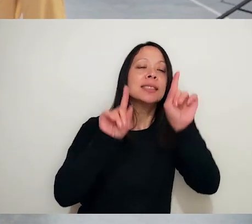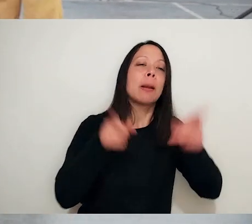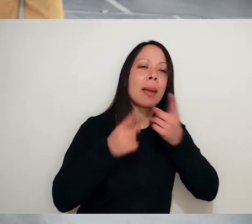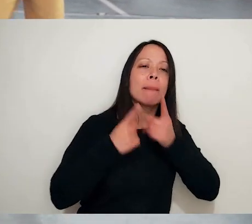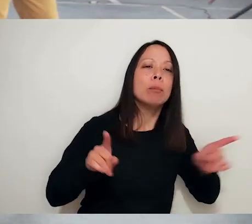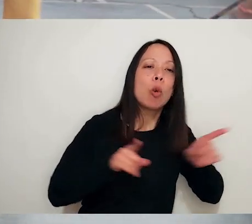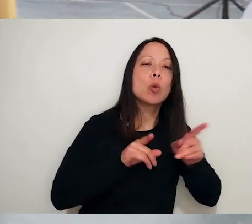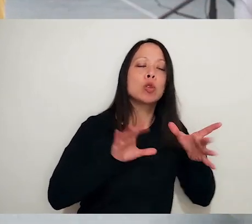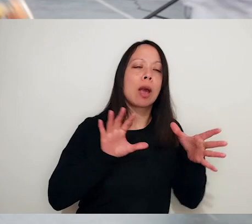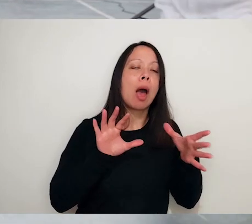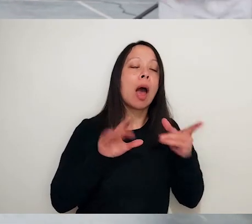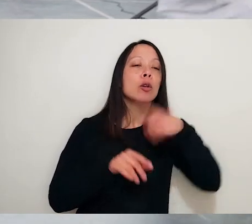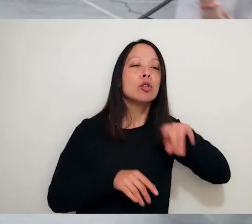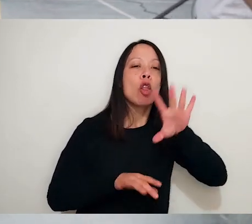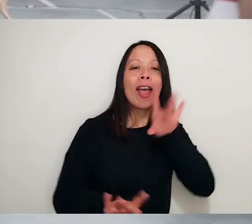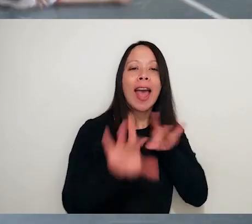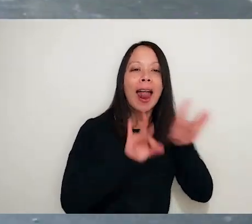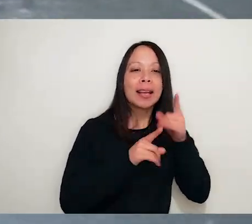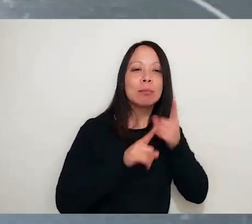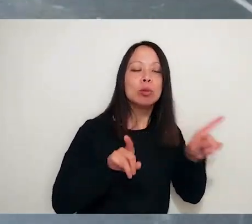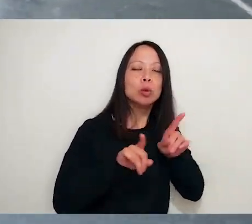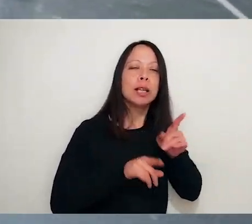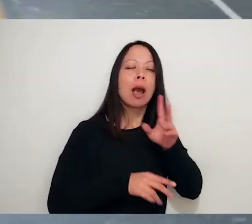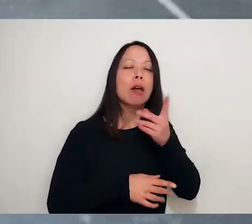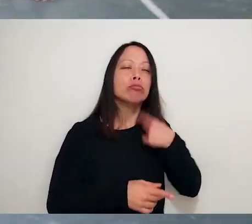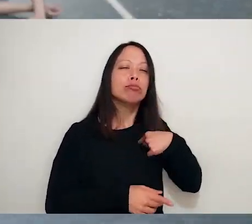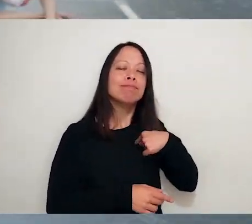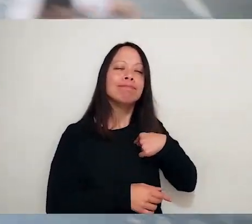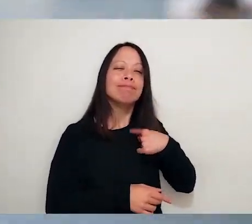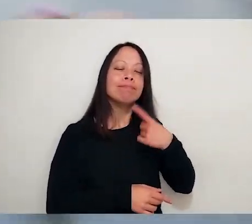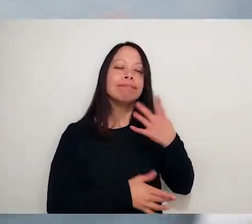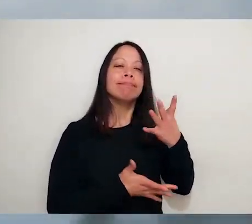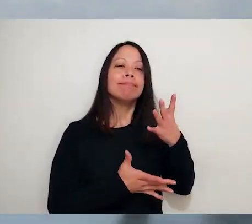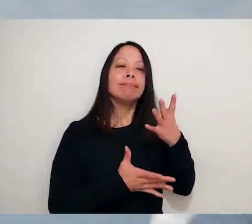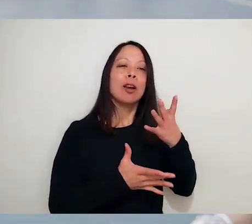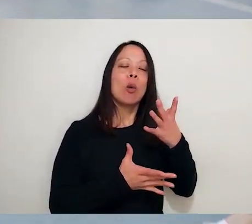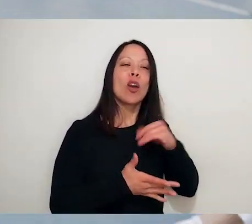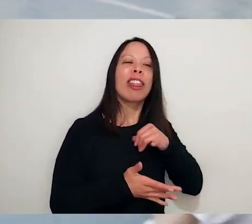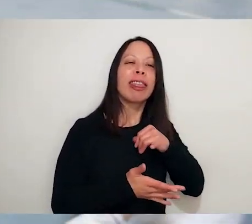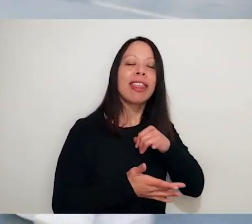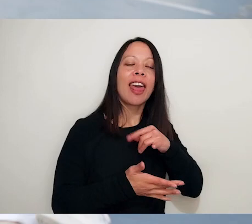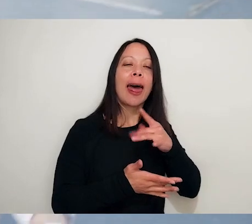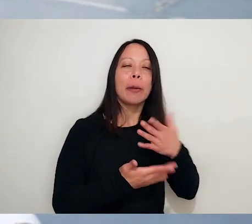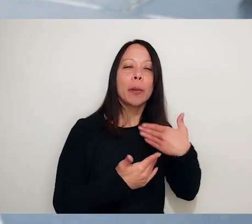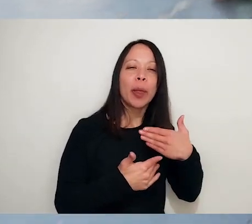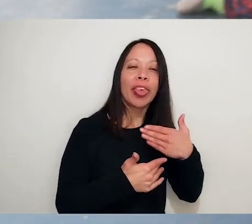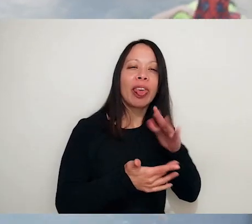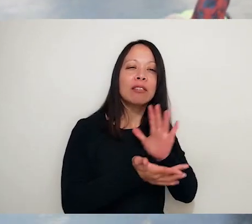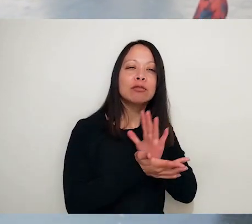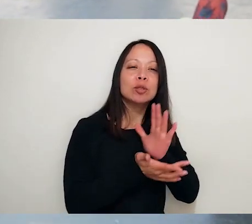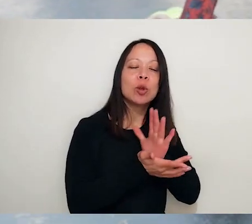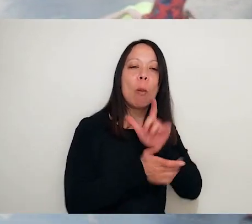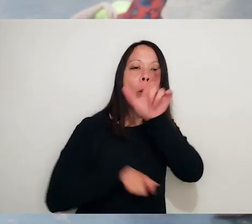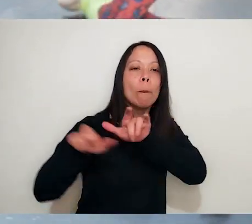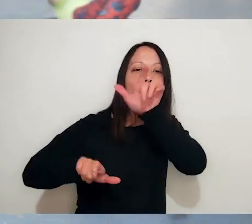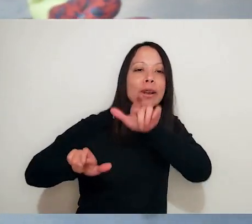incluso la selección de música que hicimos, buscábamos que tenga como esto, la posibilidad de que